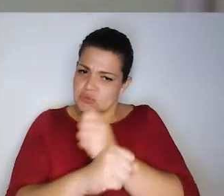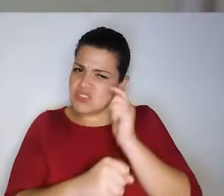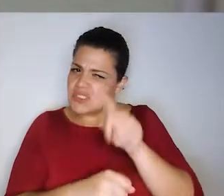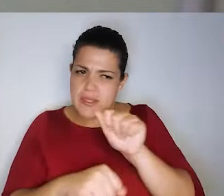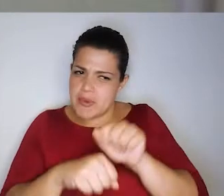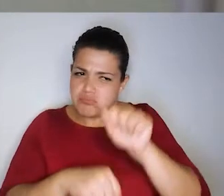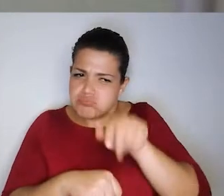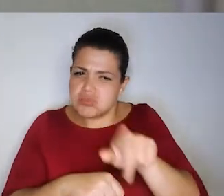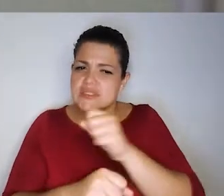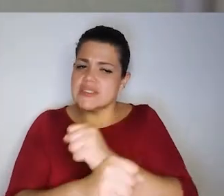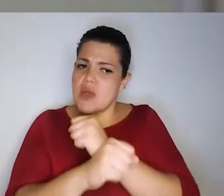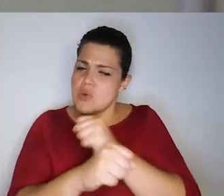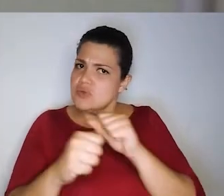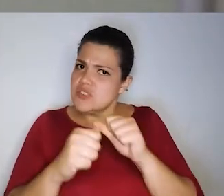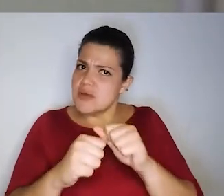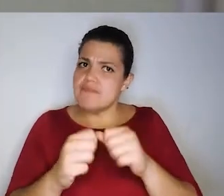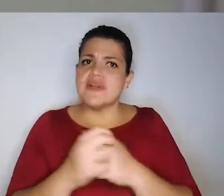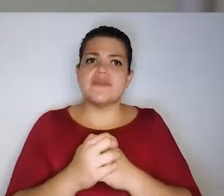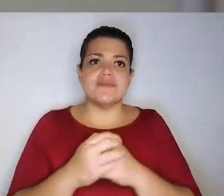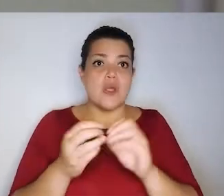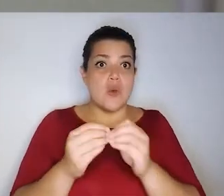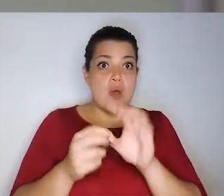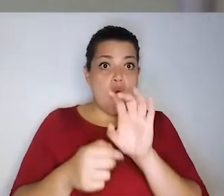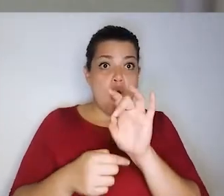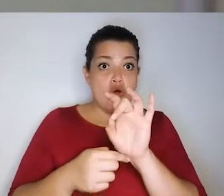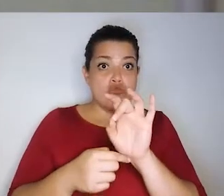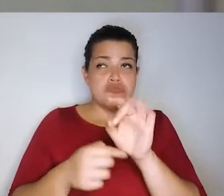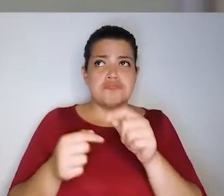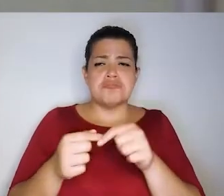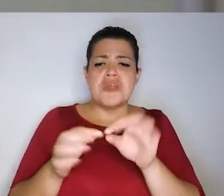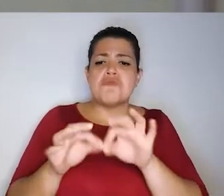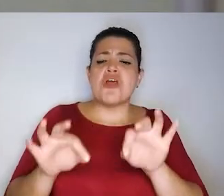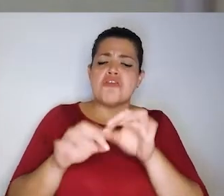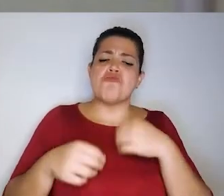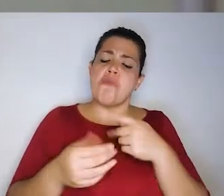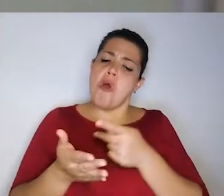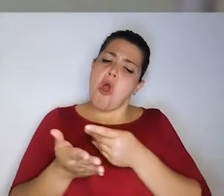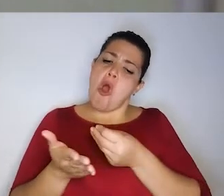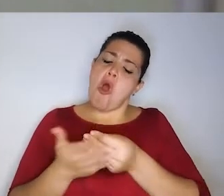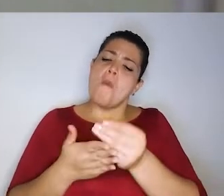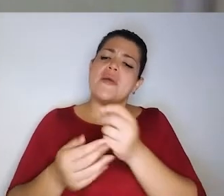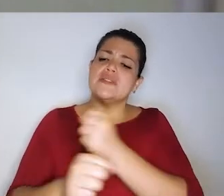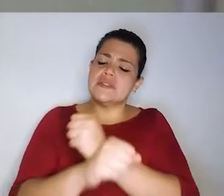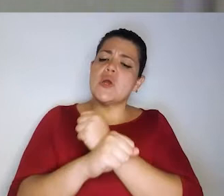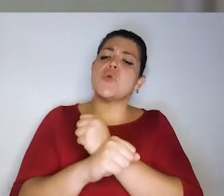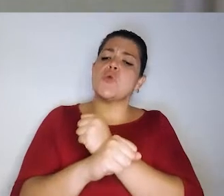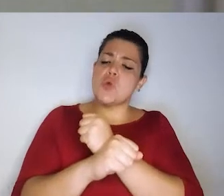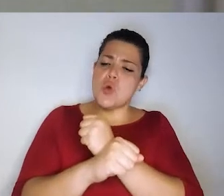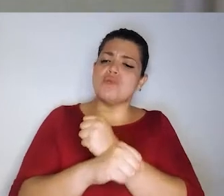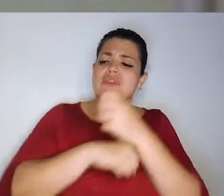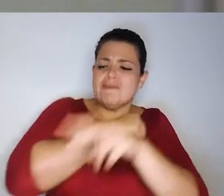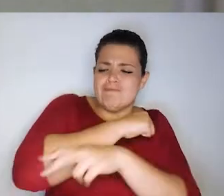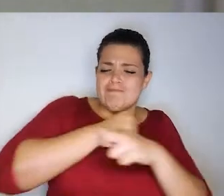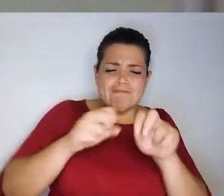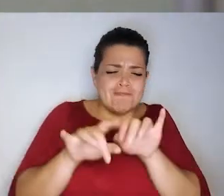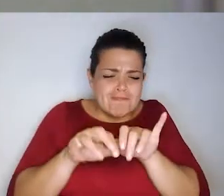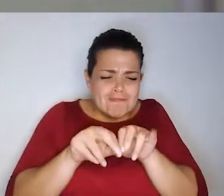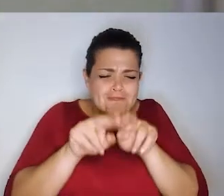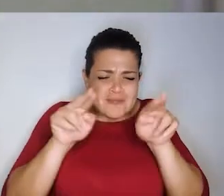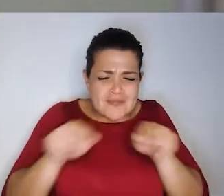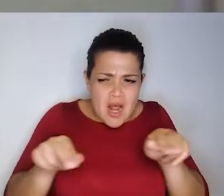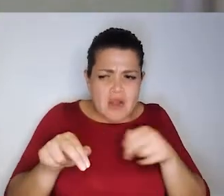aplicaciones y sistemas operativos. Número ocho, valore un seguro contra fraudes digitales.